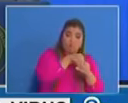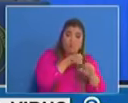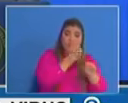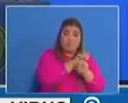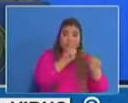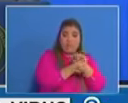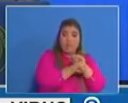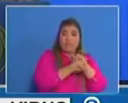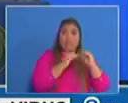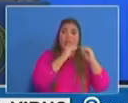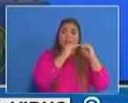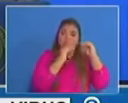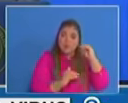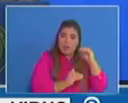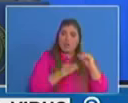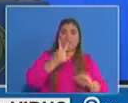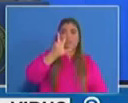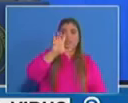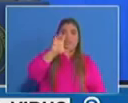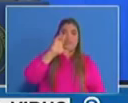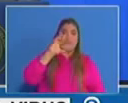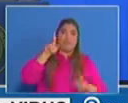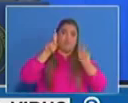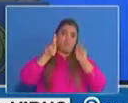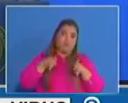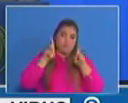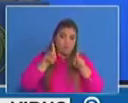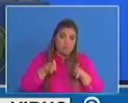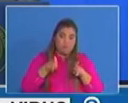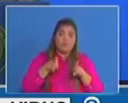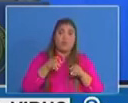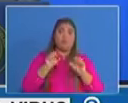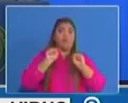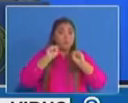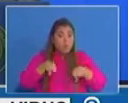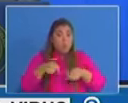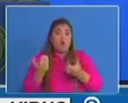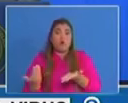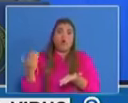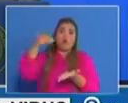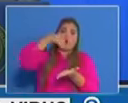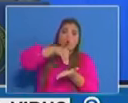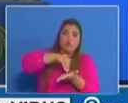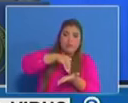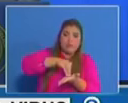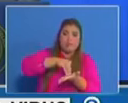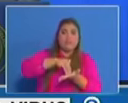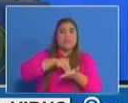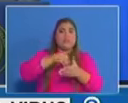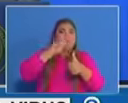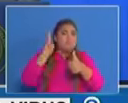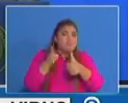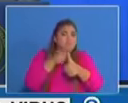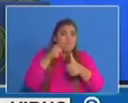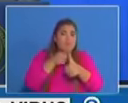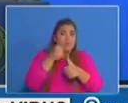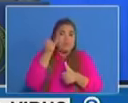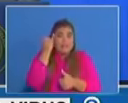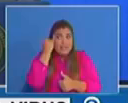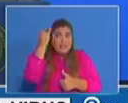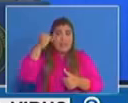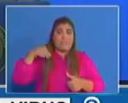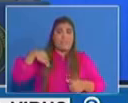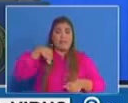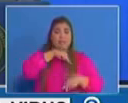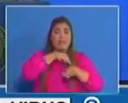ha mantenido por debajo de los 300 que fue nuevamente como les mencionaba una de las primeras metas que se tuvo tanto